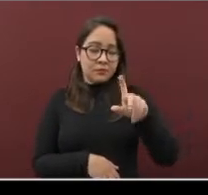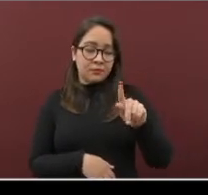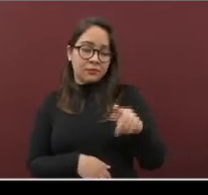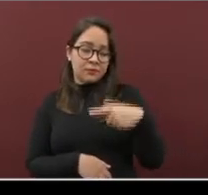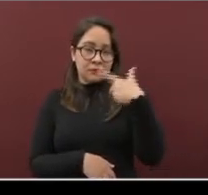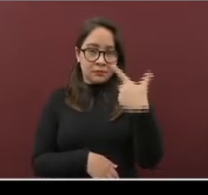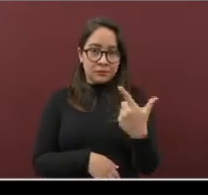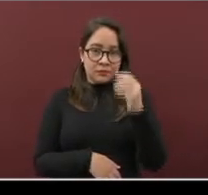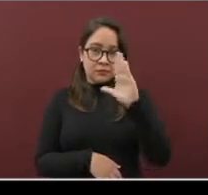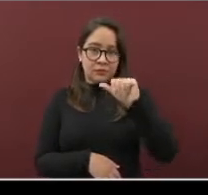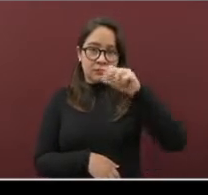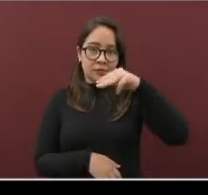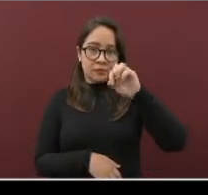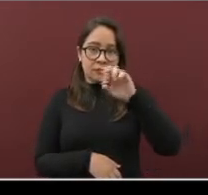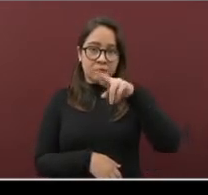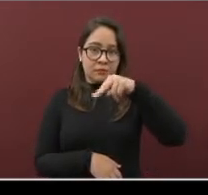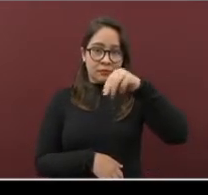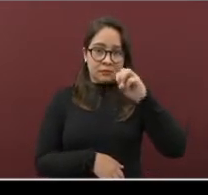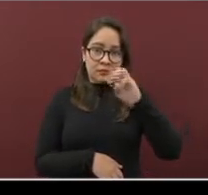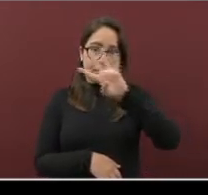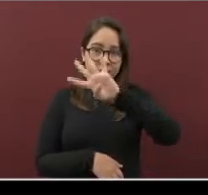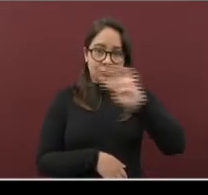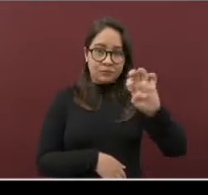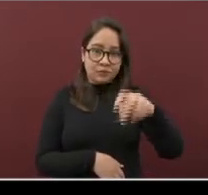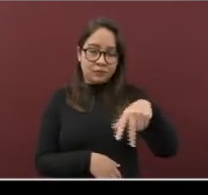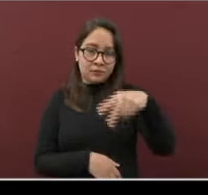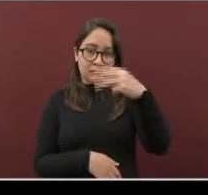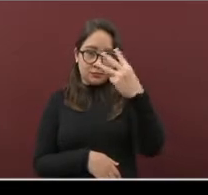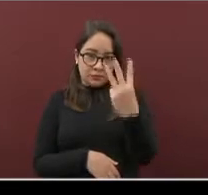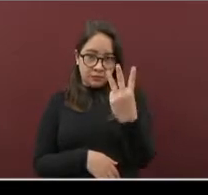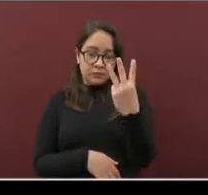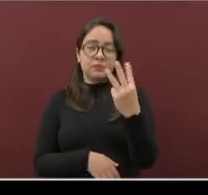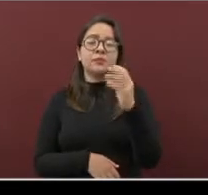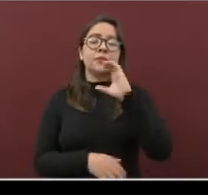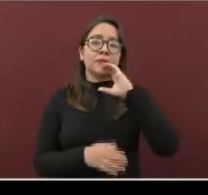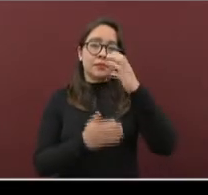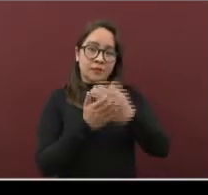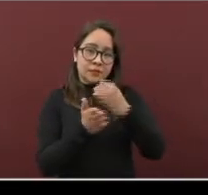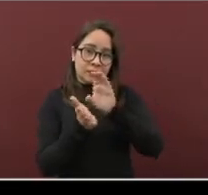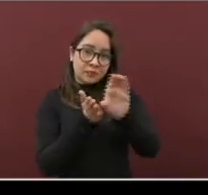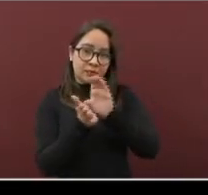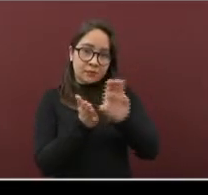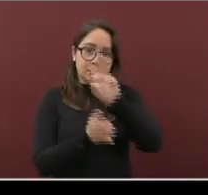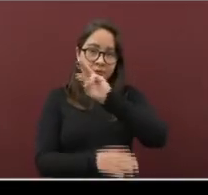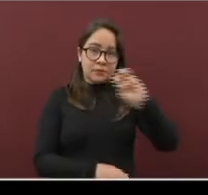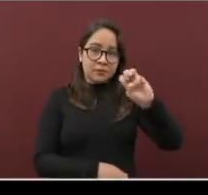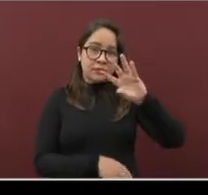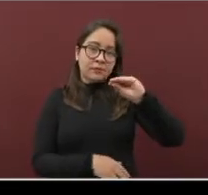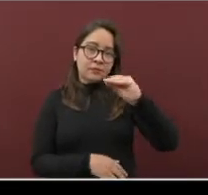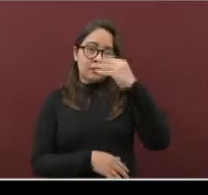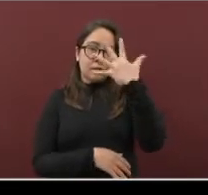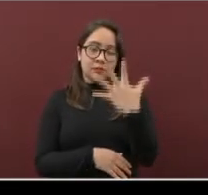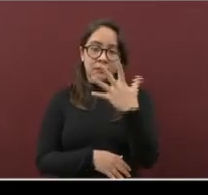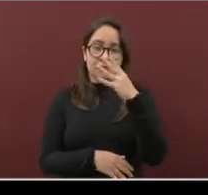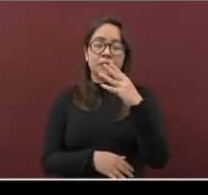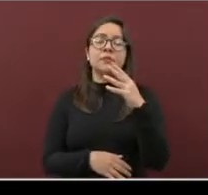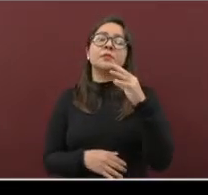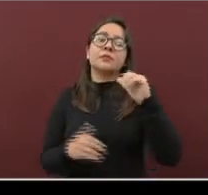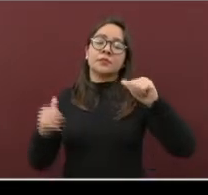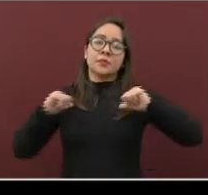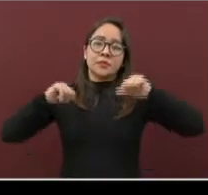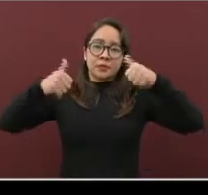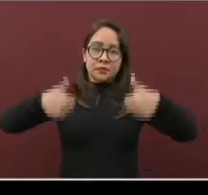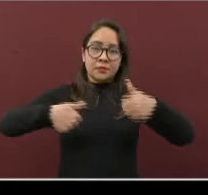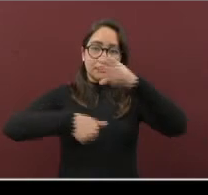Y Camerino, Zeta Mendoza, 413. Cuatepec, 395. Alvarado,